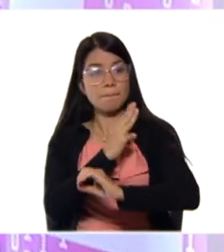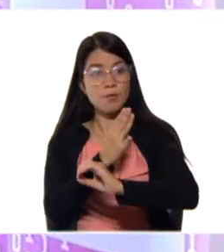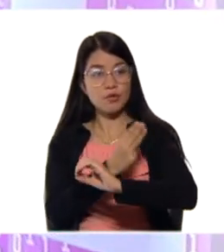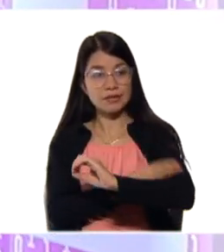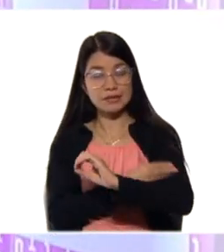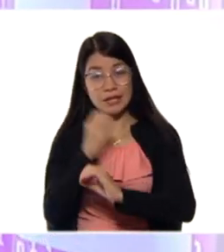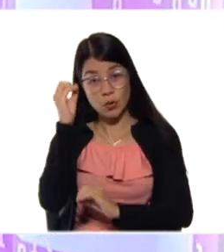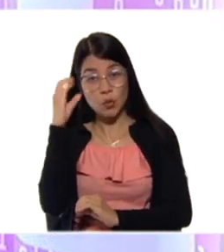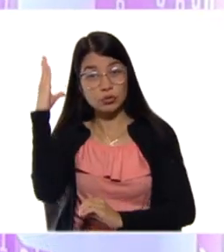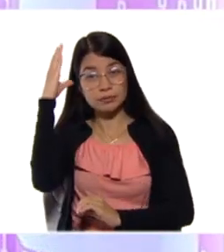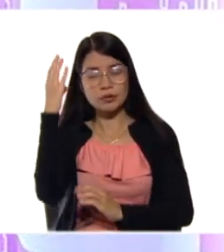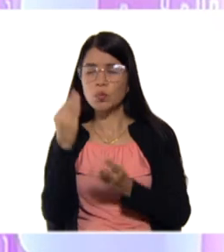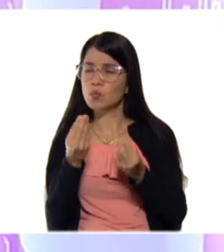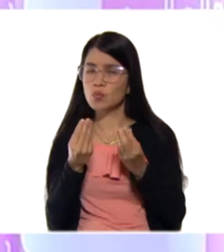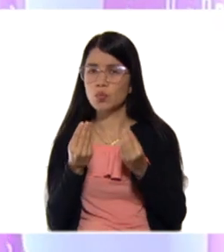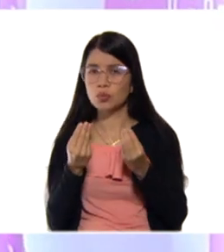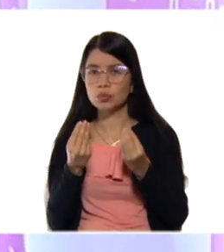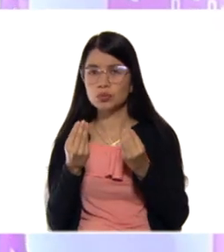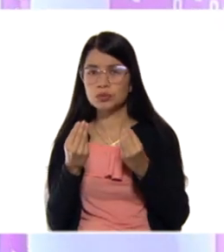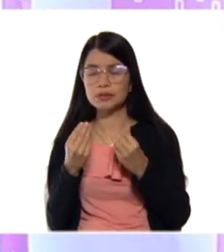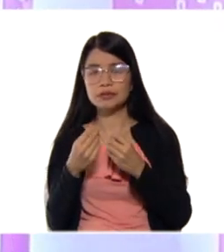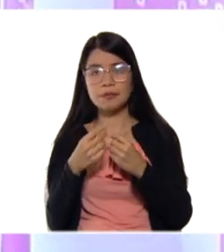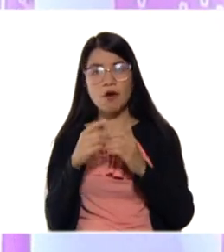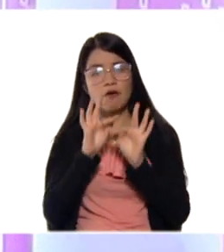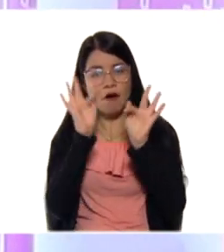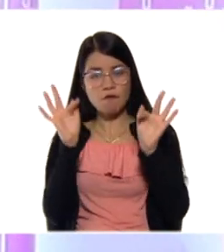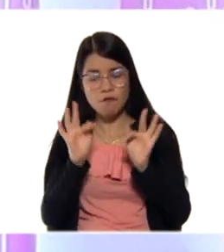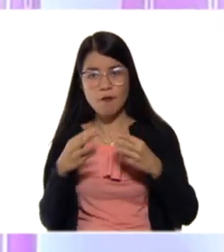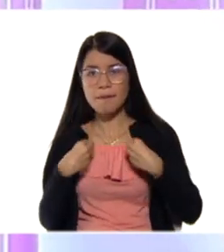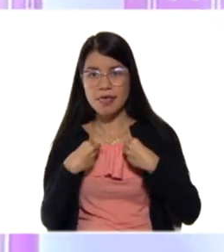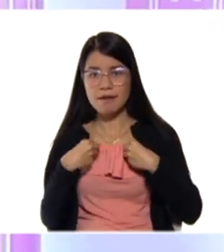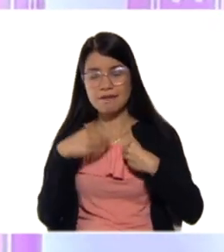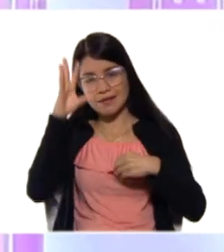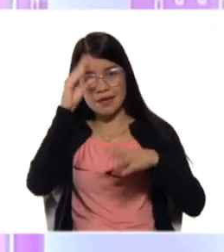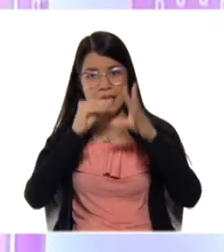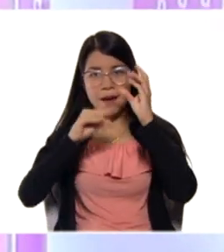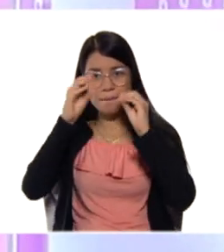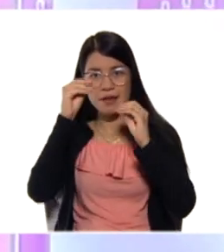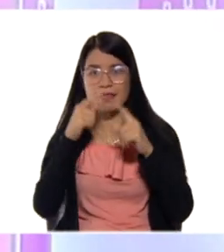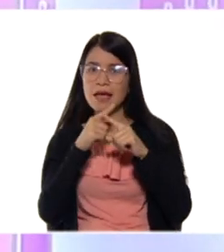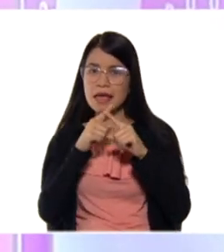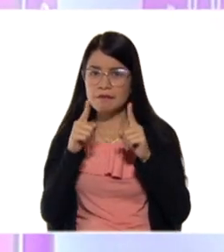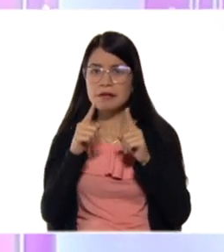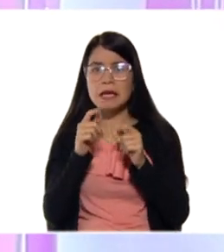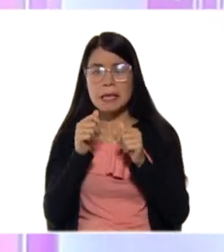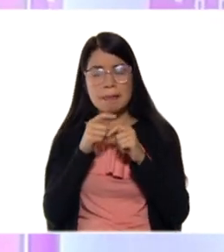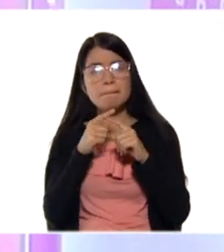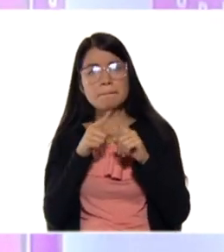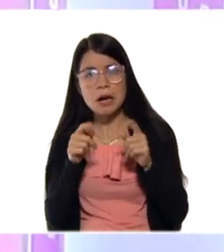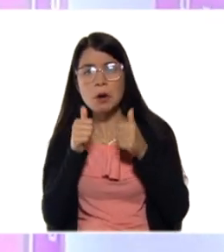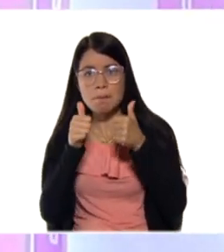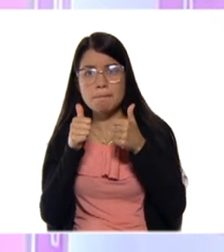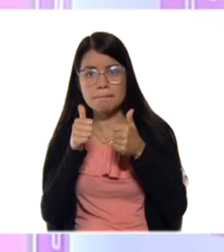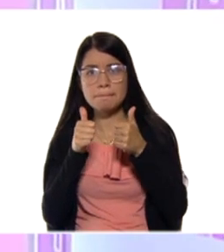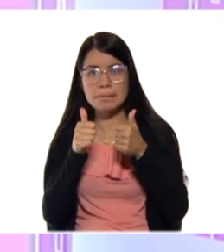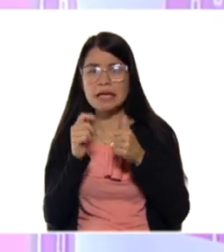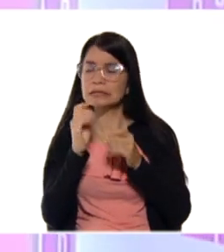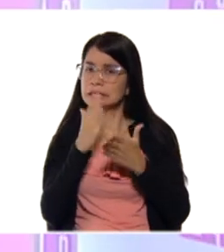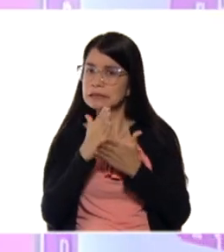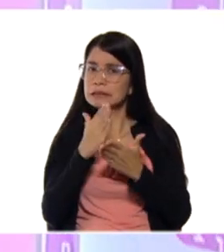tienen muchísimas y un ritmo y estilo de aprendizaje muy particular que siempre tiene cabida en nuestra